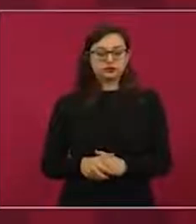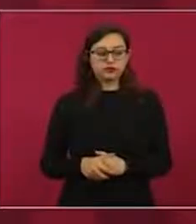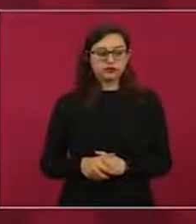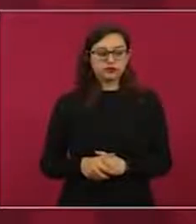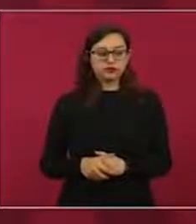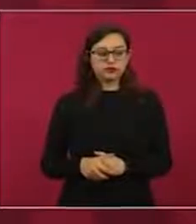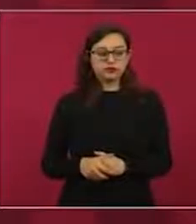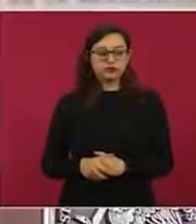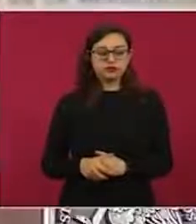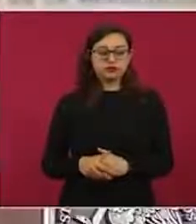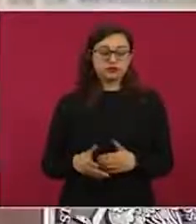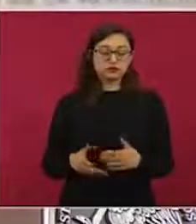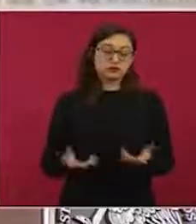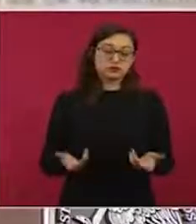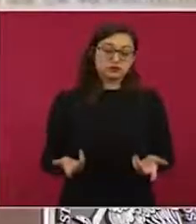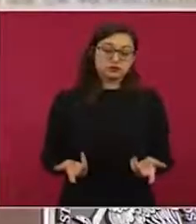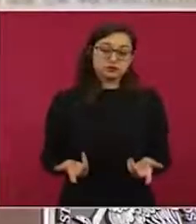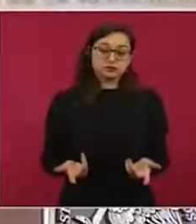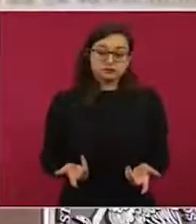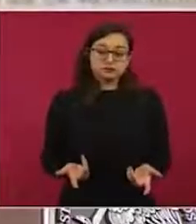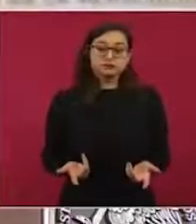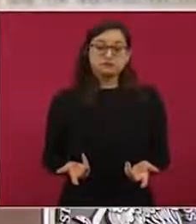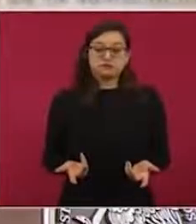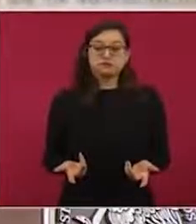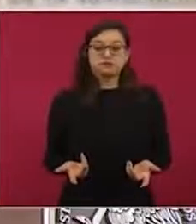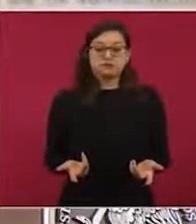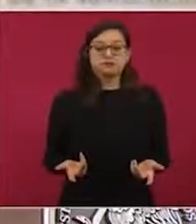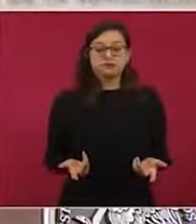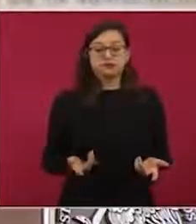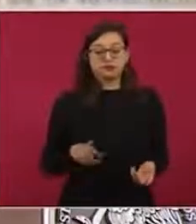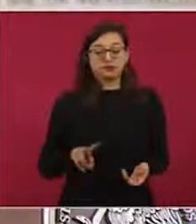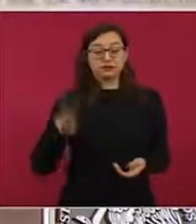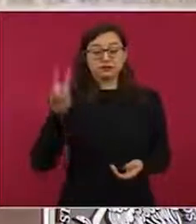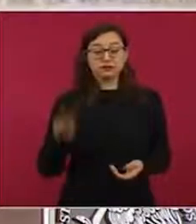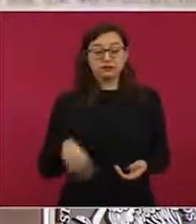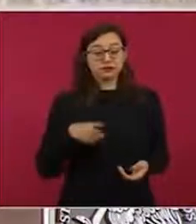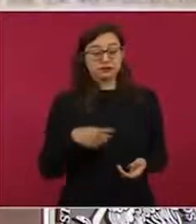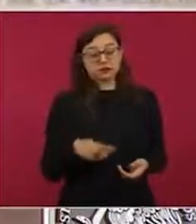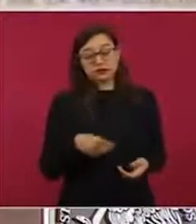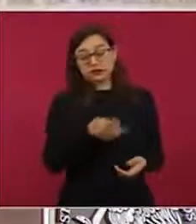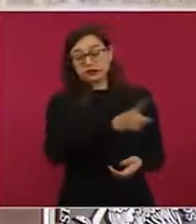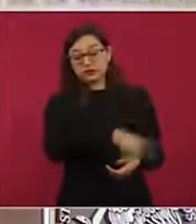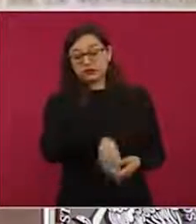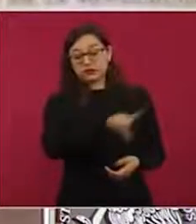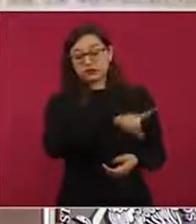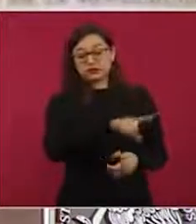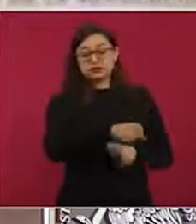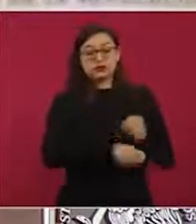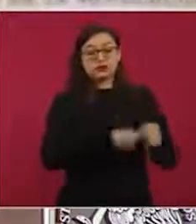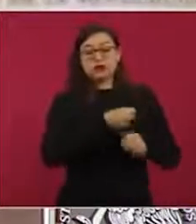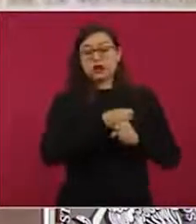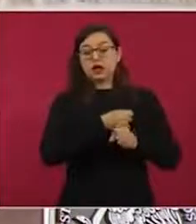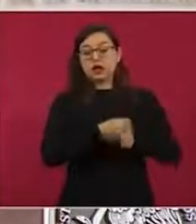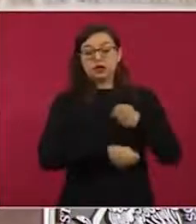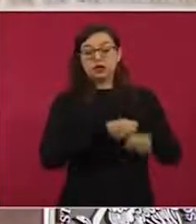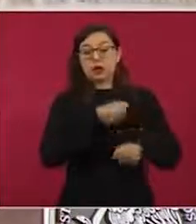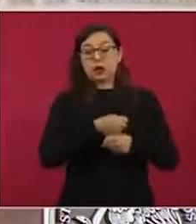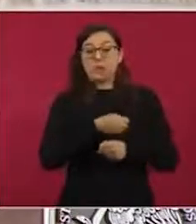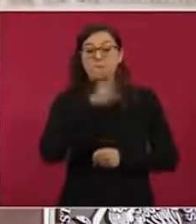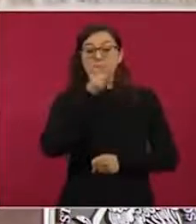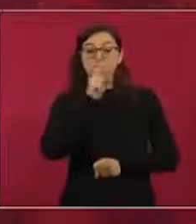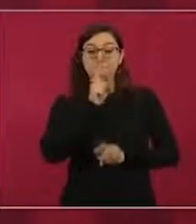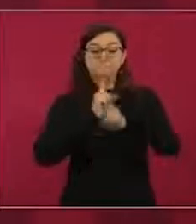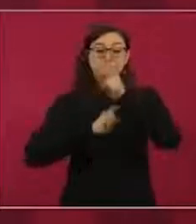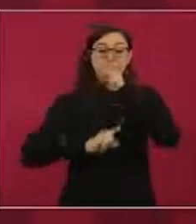enfrentando todas las mentiras que usaron durante muchos años de que era mejor